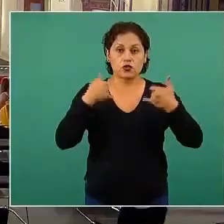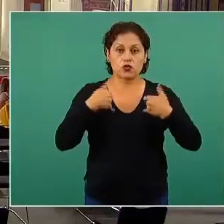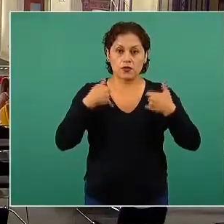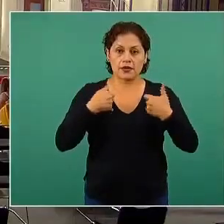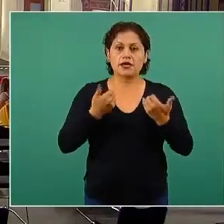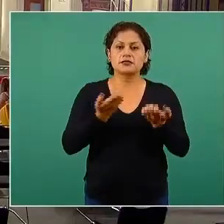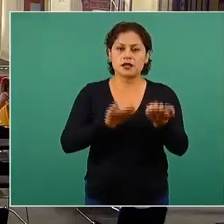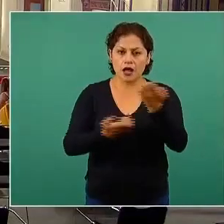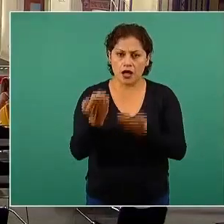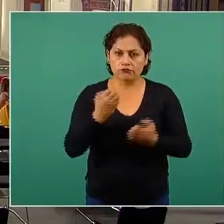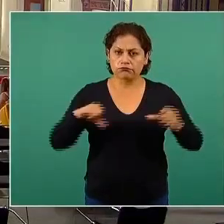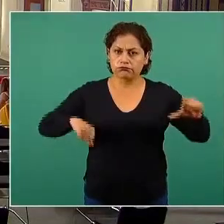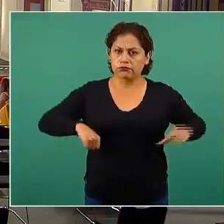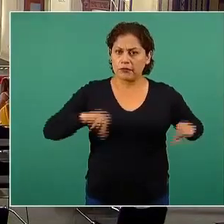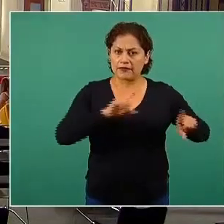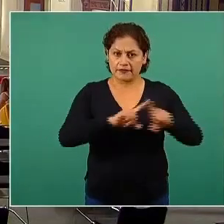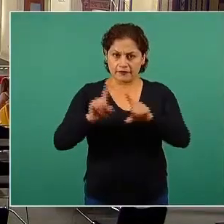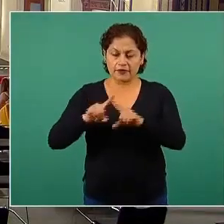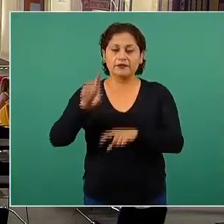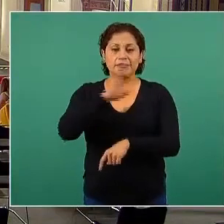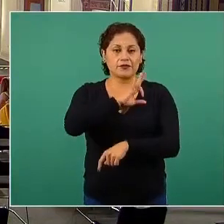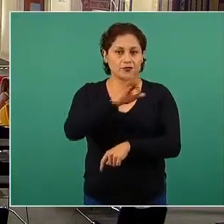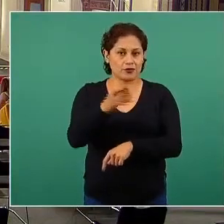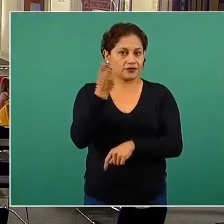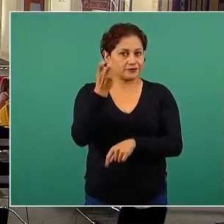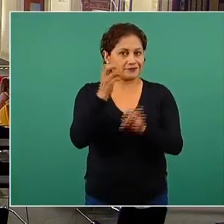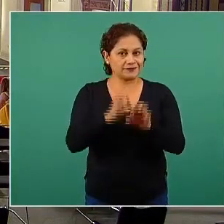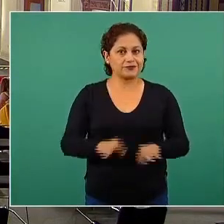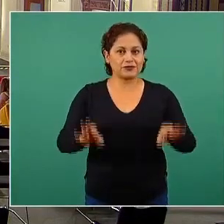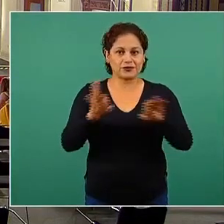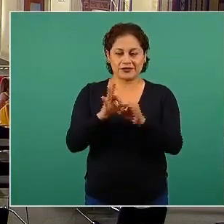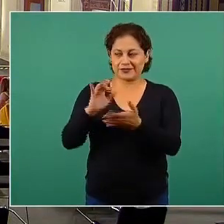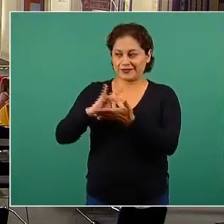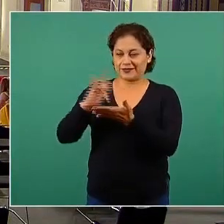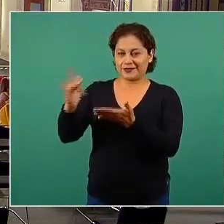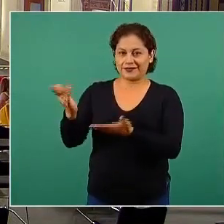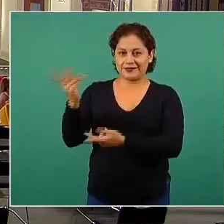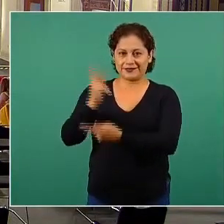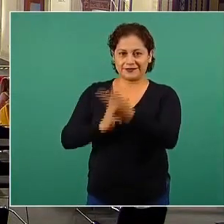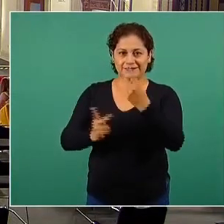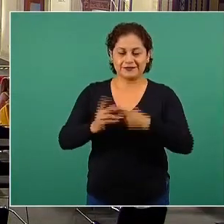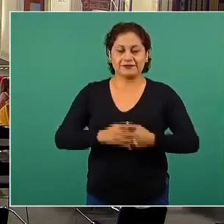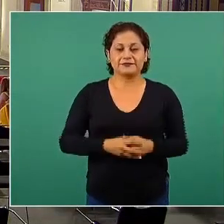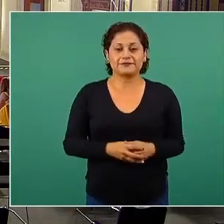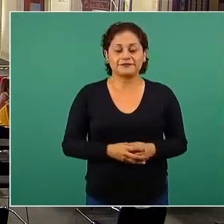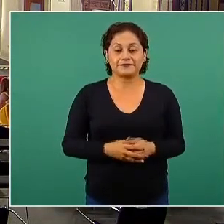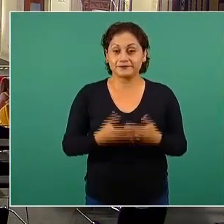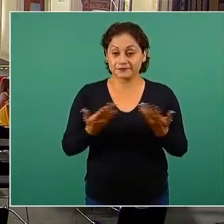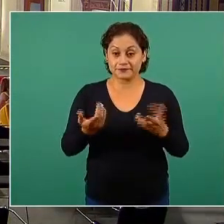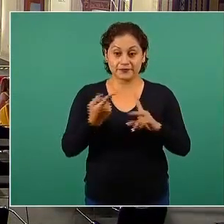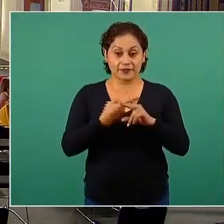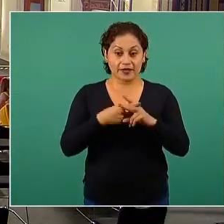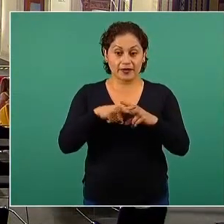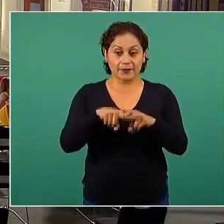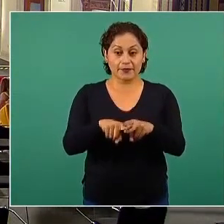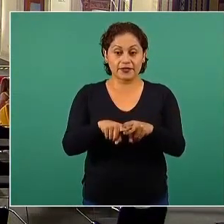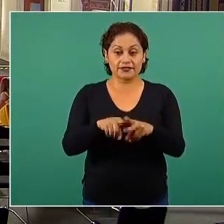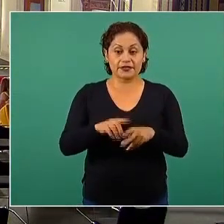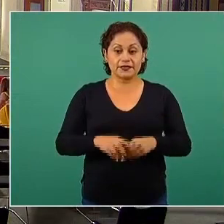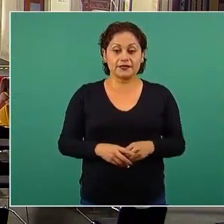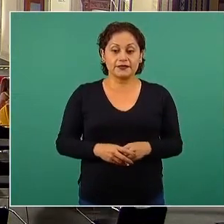gracias, doctora Jauregui, por acompañarnos. Vamos a empezar primero